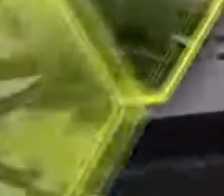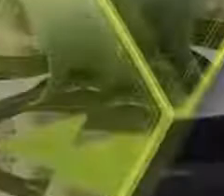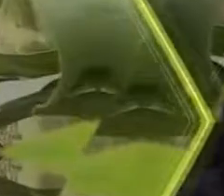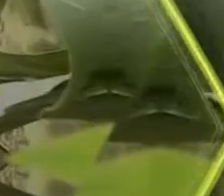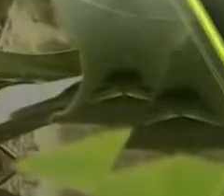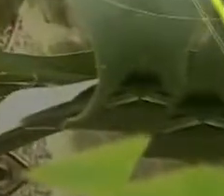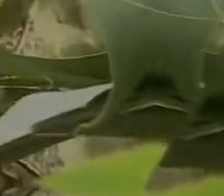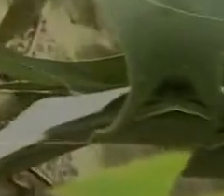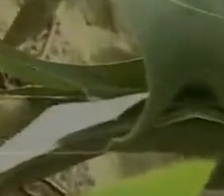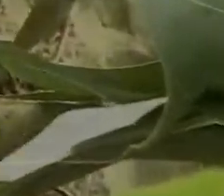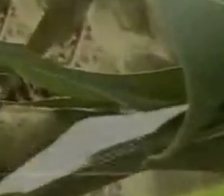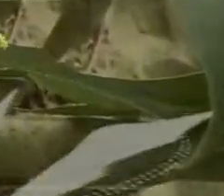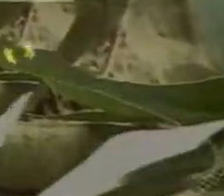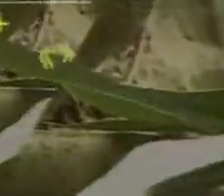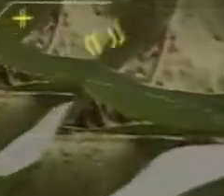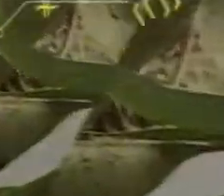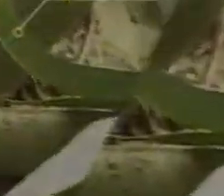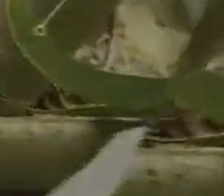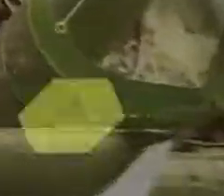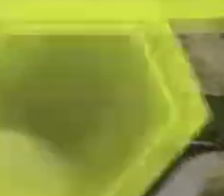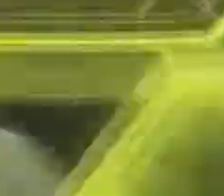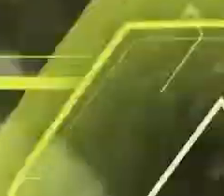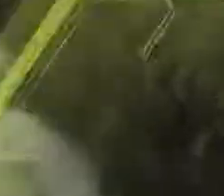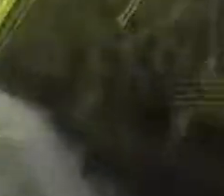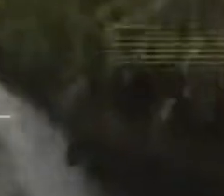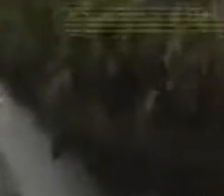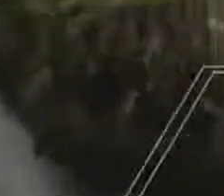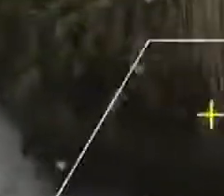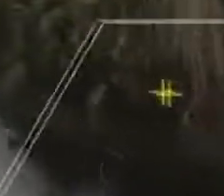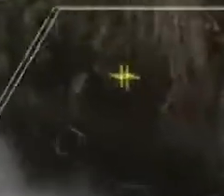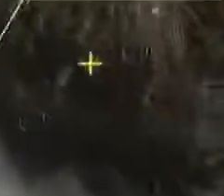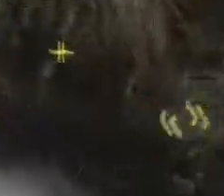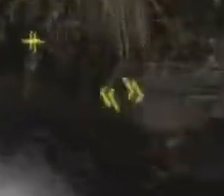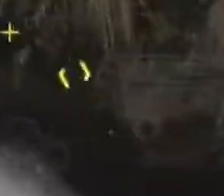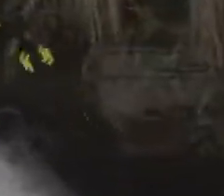informativo cvc otro compromiso con la región